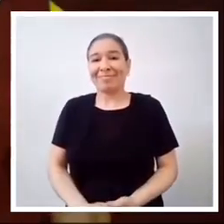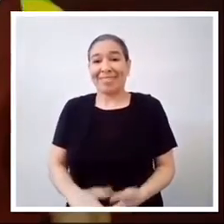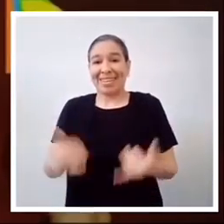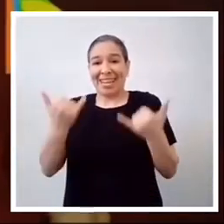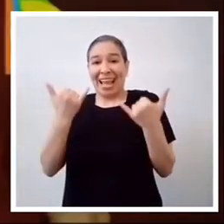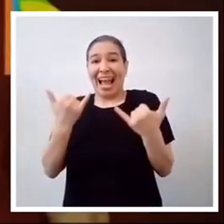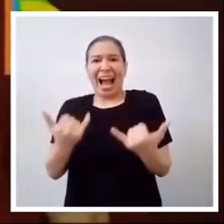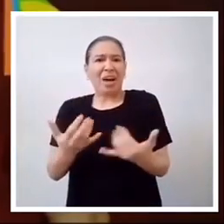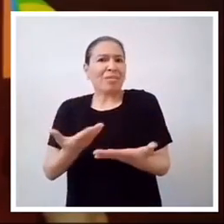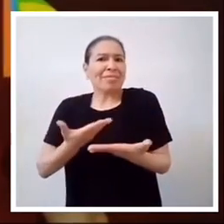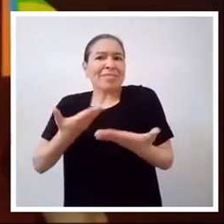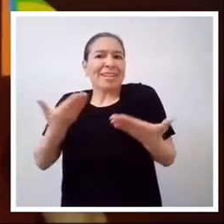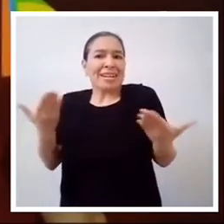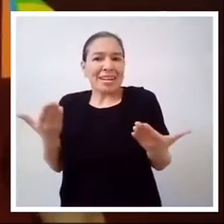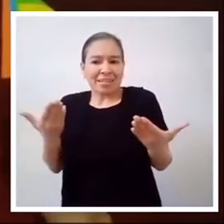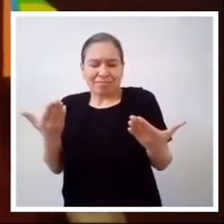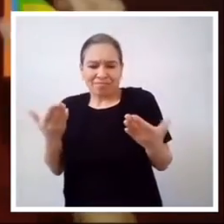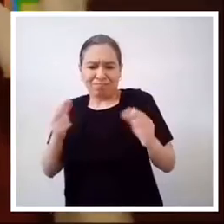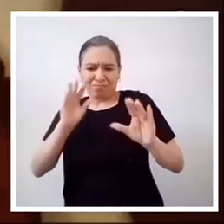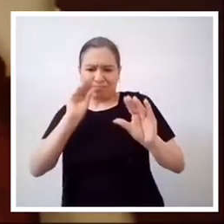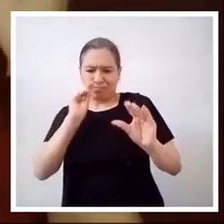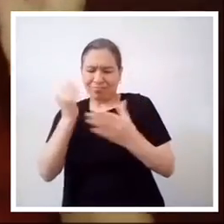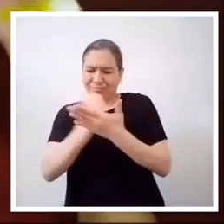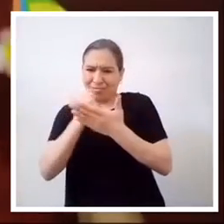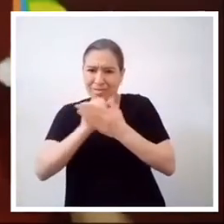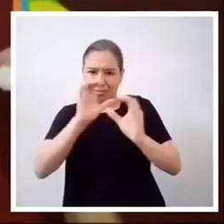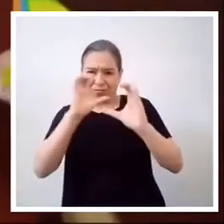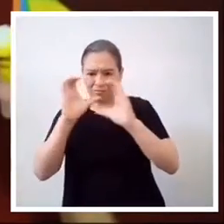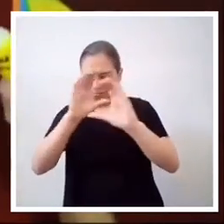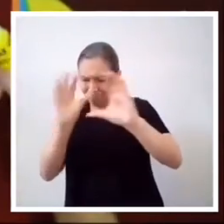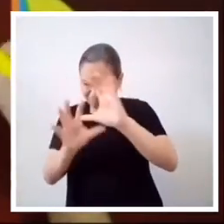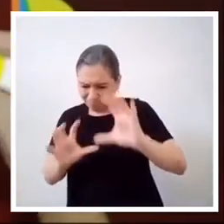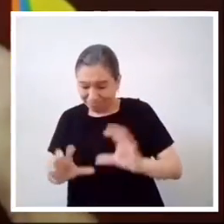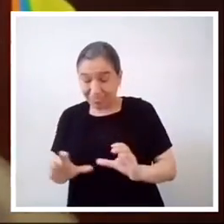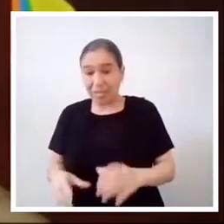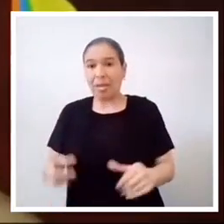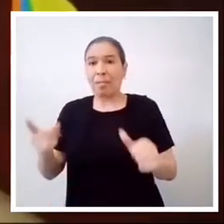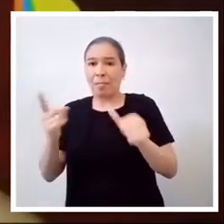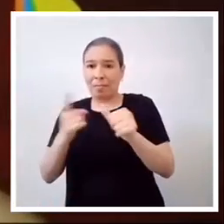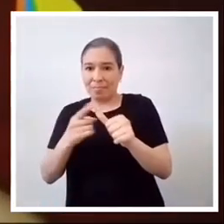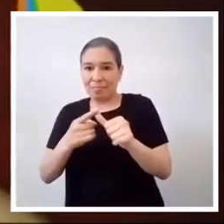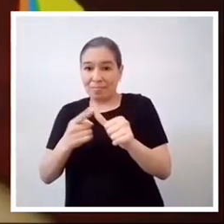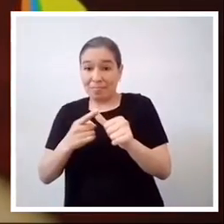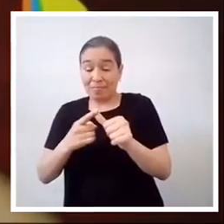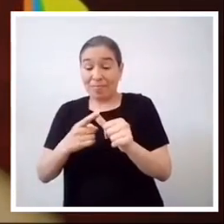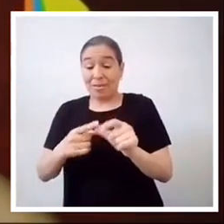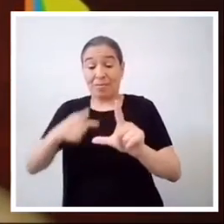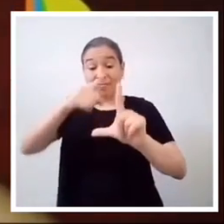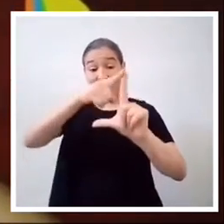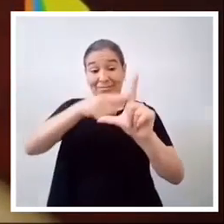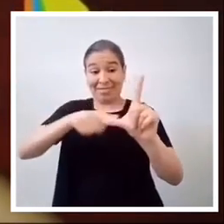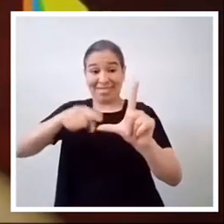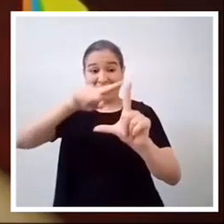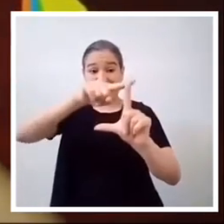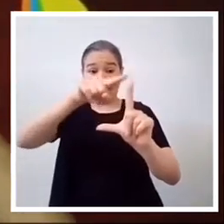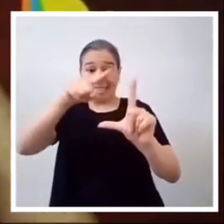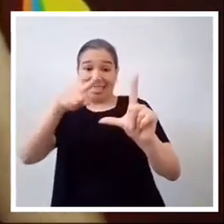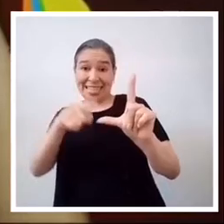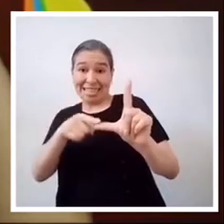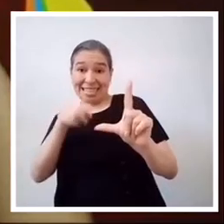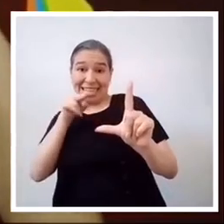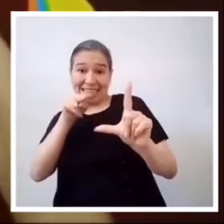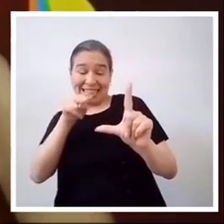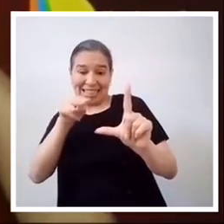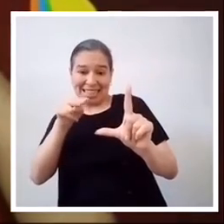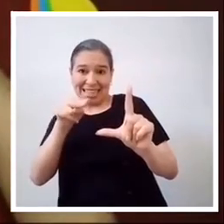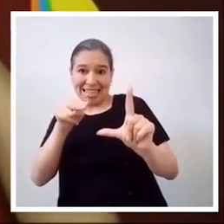Ahora procederemos, pegar el círculo negro, que fue doblado de forma